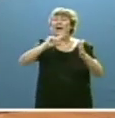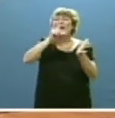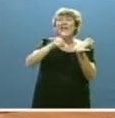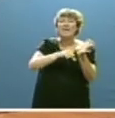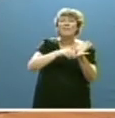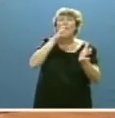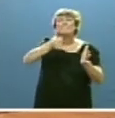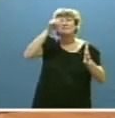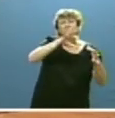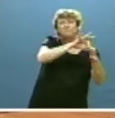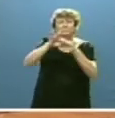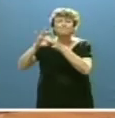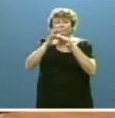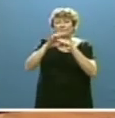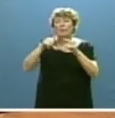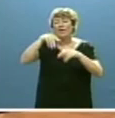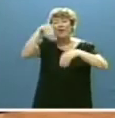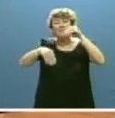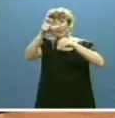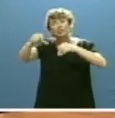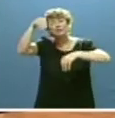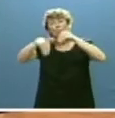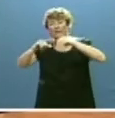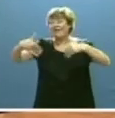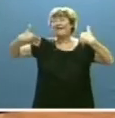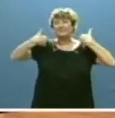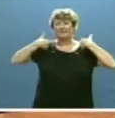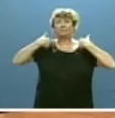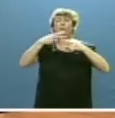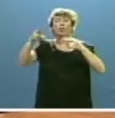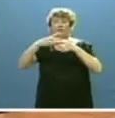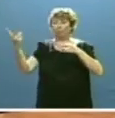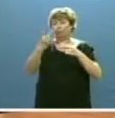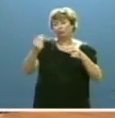vinculación entre electores y representantes políticos.